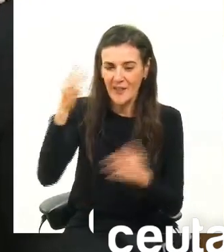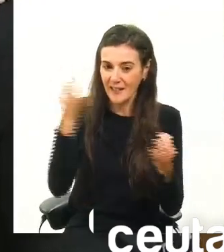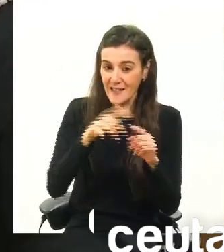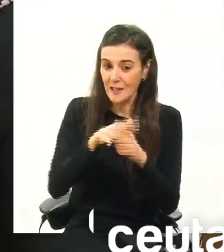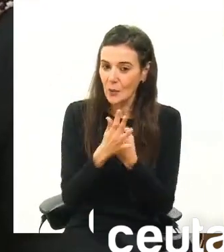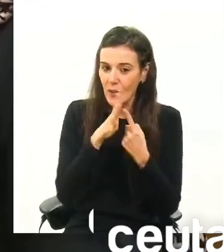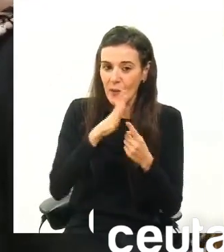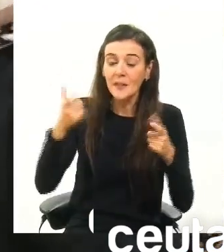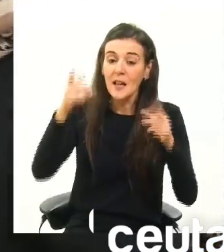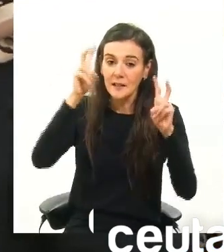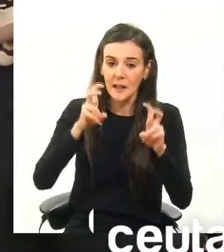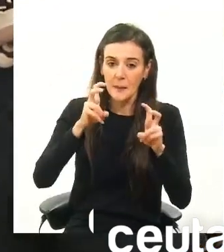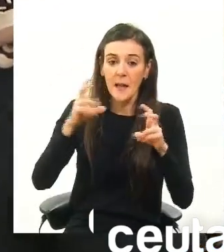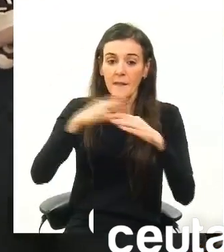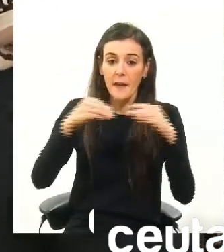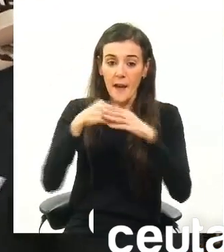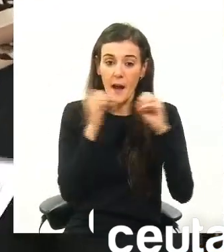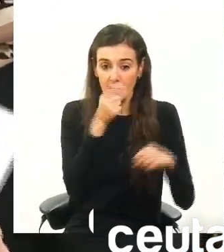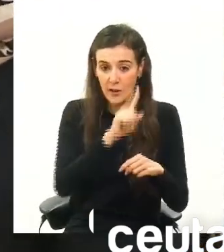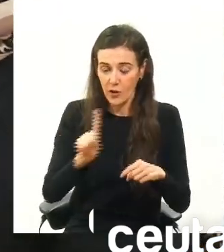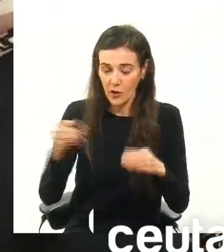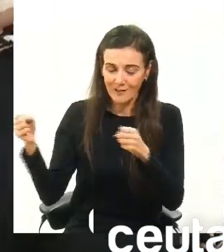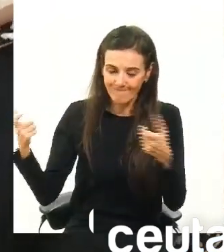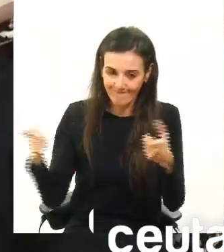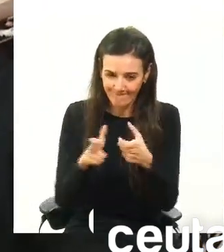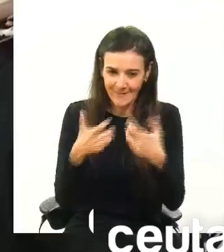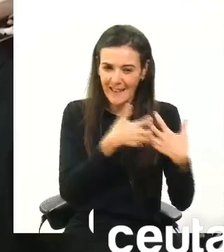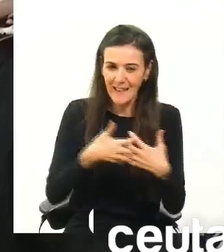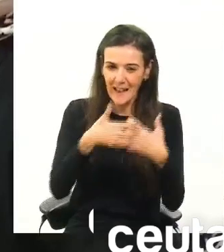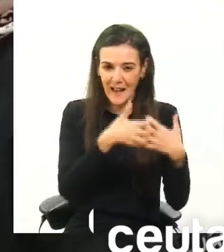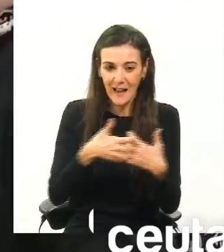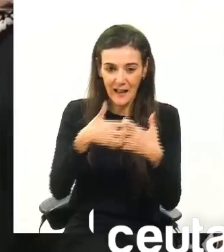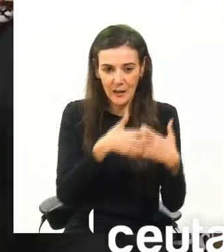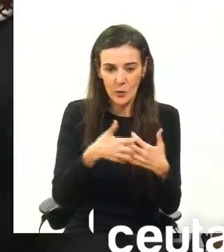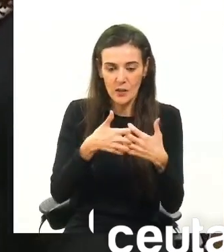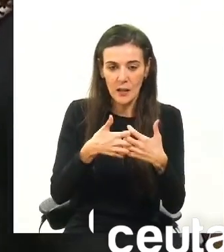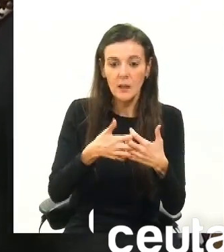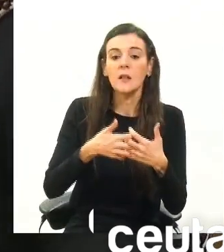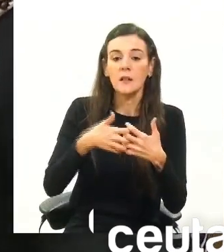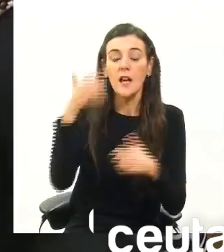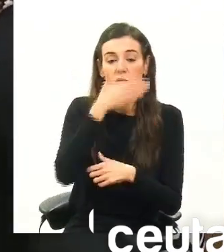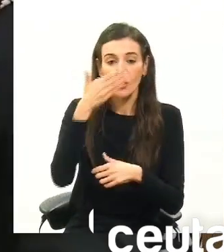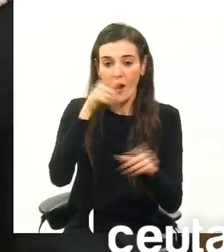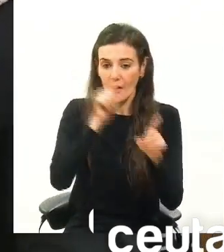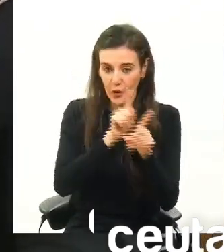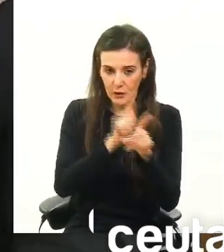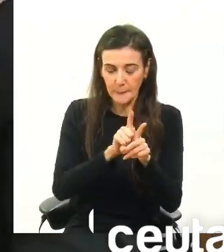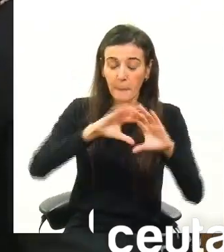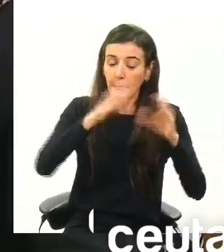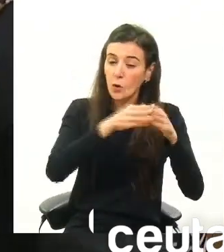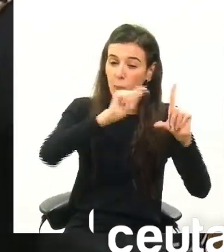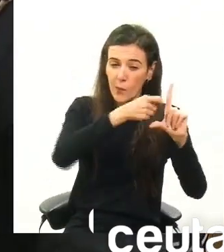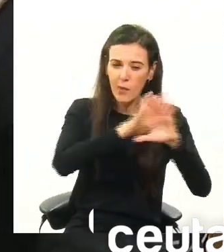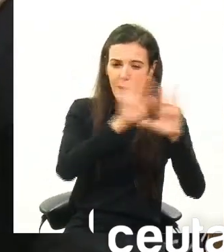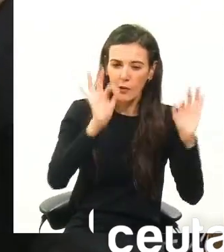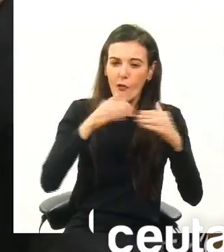como es reducir las cifras de abstención y la lucha contra el fracaso escolar. Desde el MEC tenemos claro